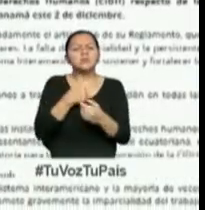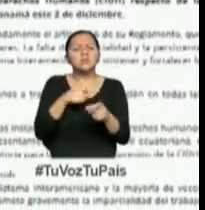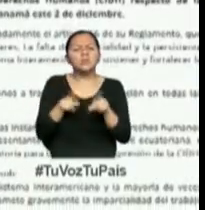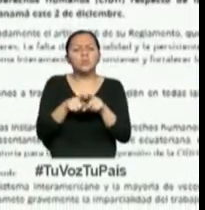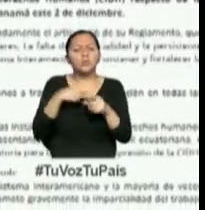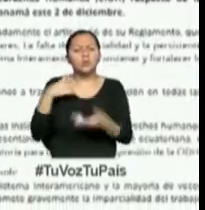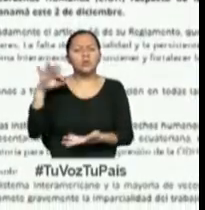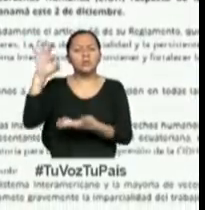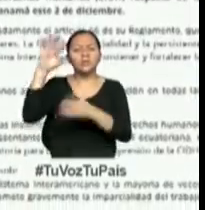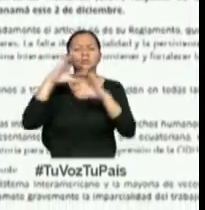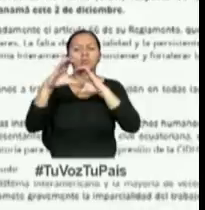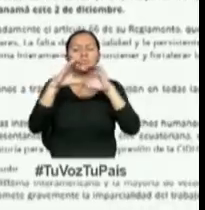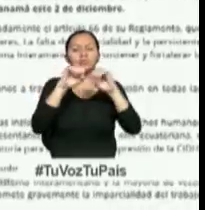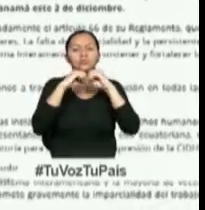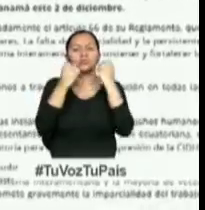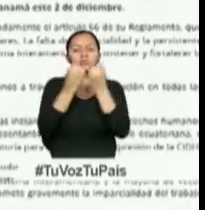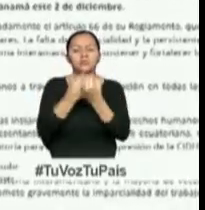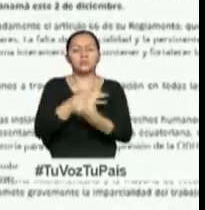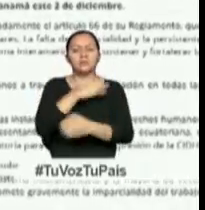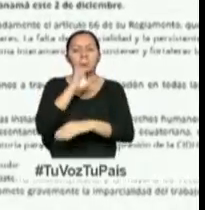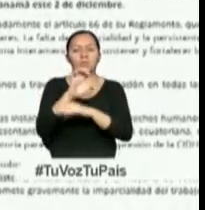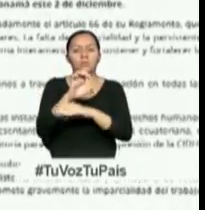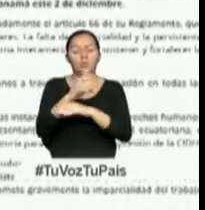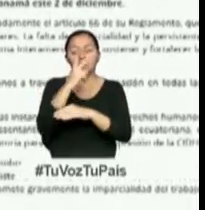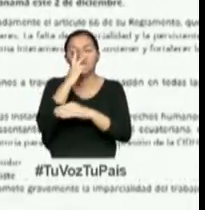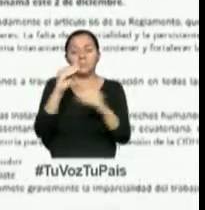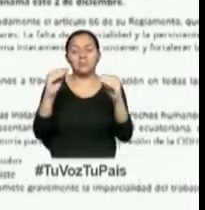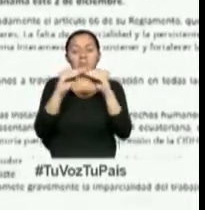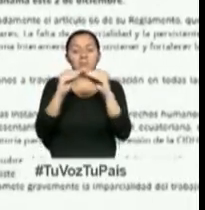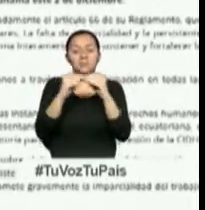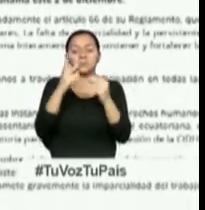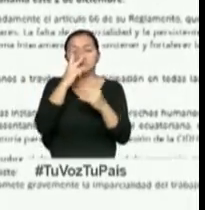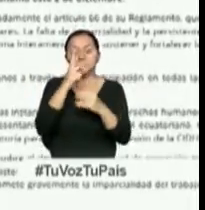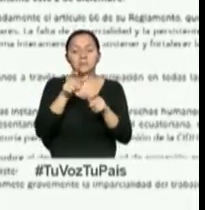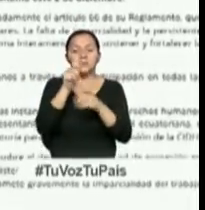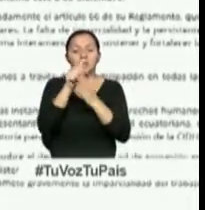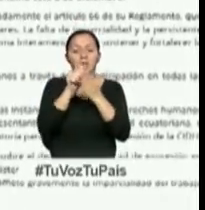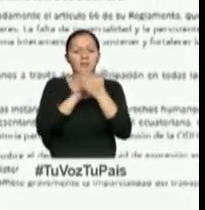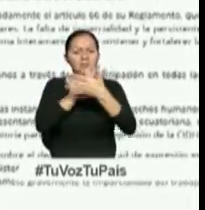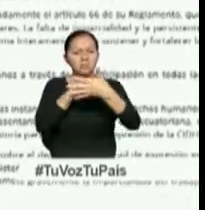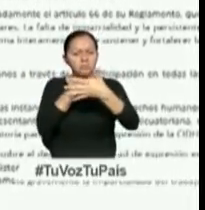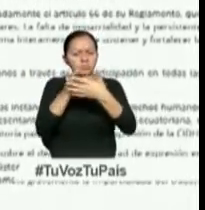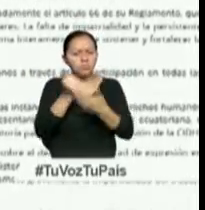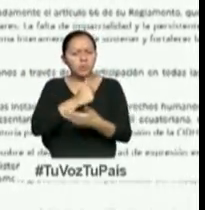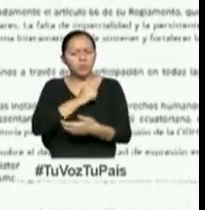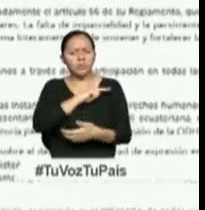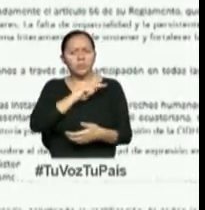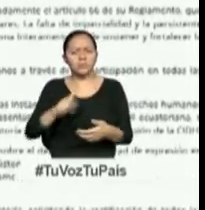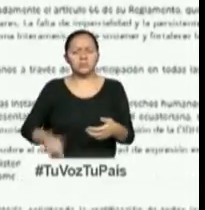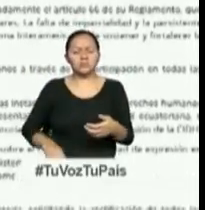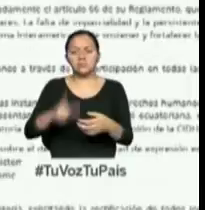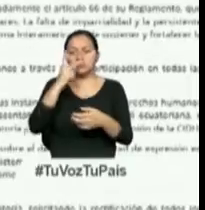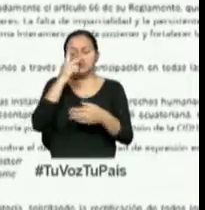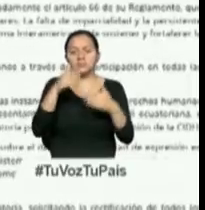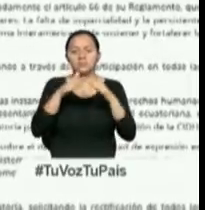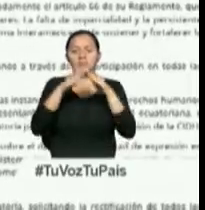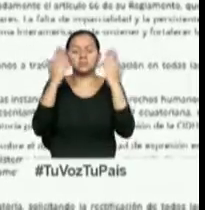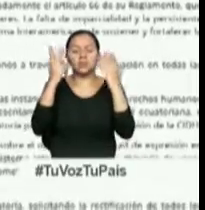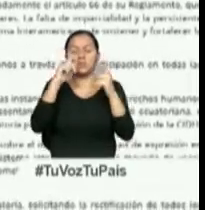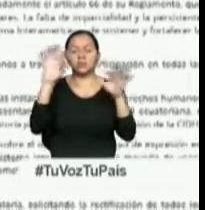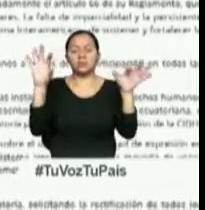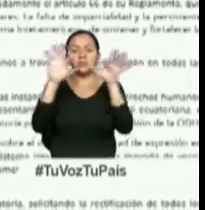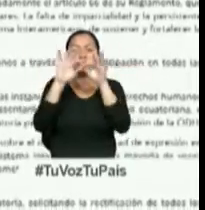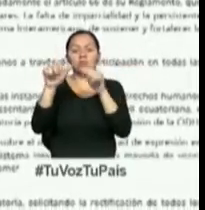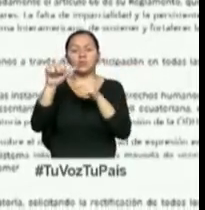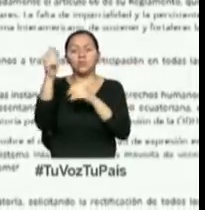representantes de la sociedad civil ecuatoriana e intentan posicionar agendas e intereses particulares en abierta colusión con